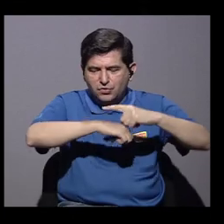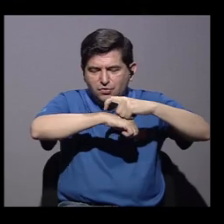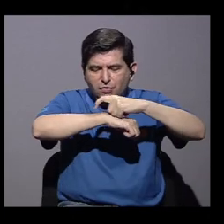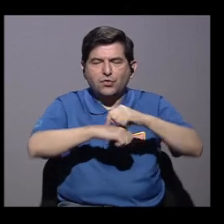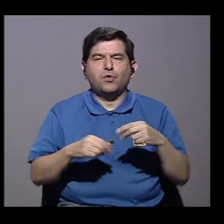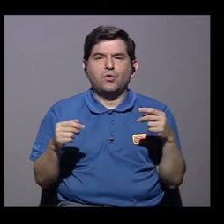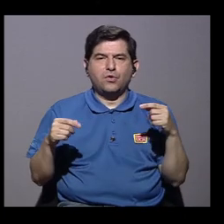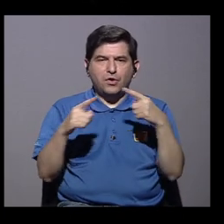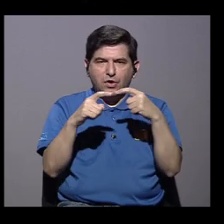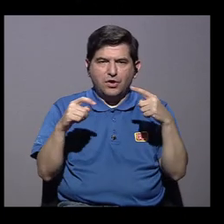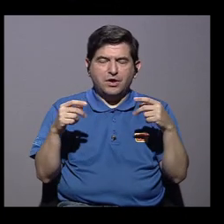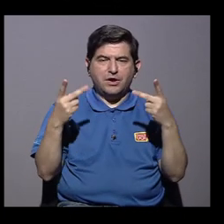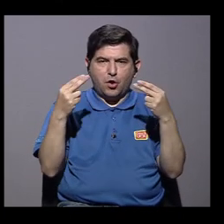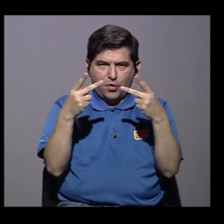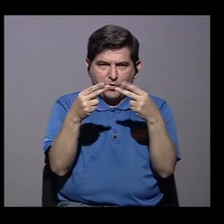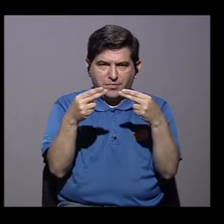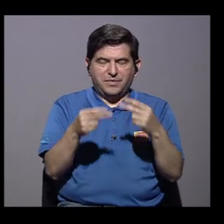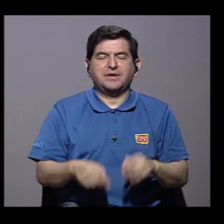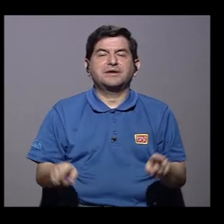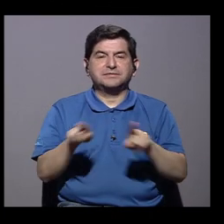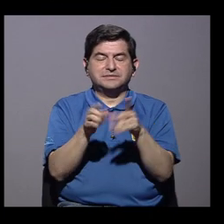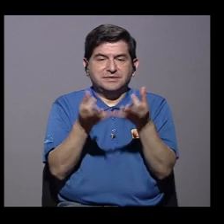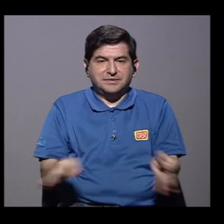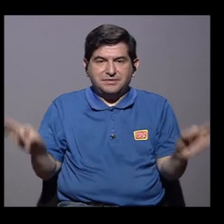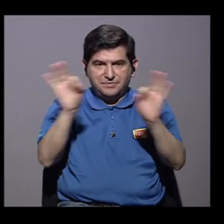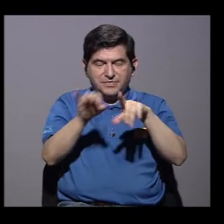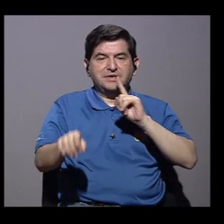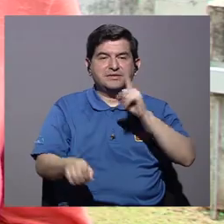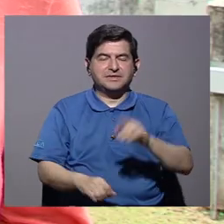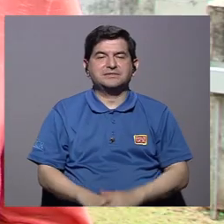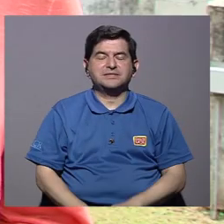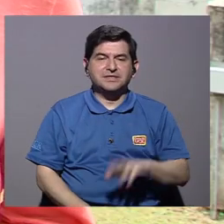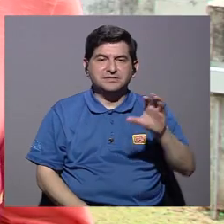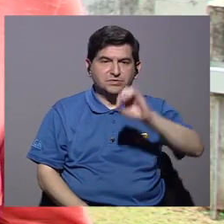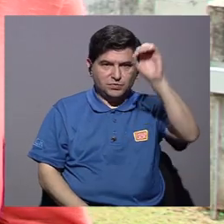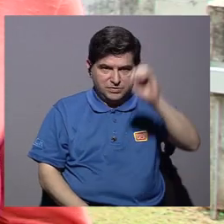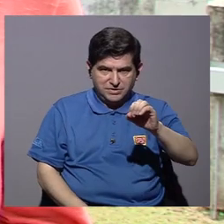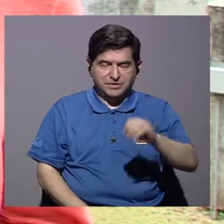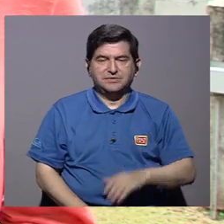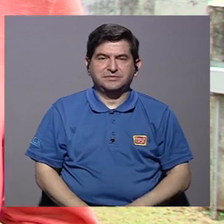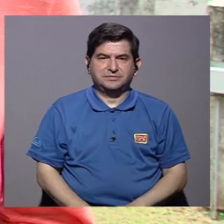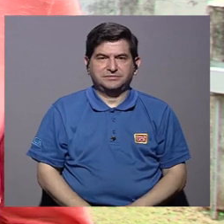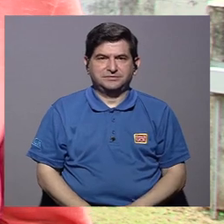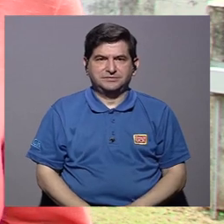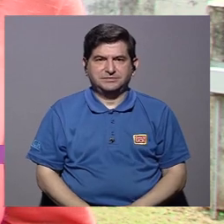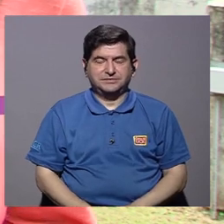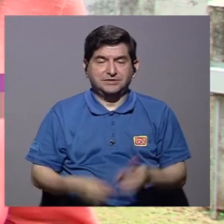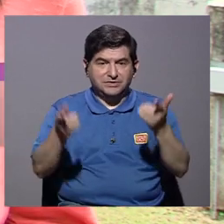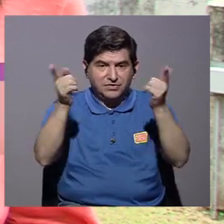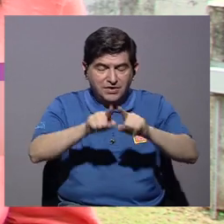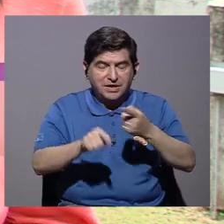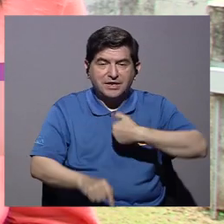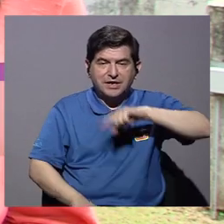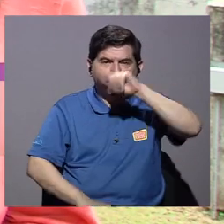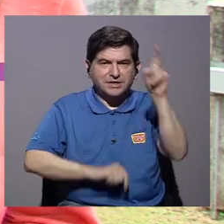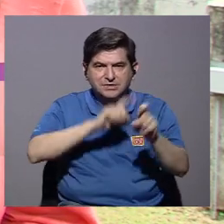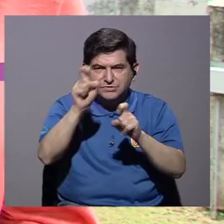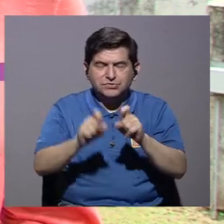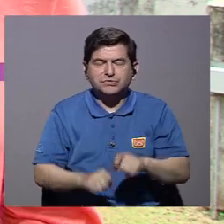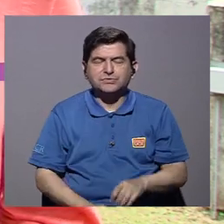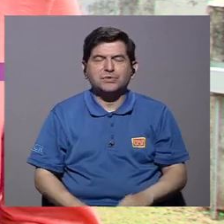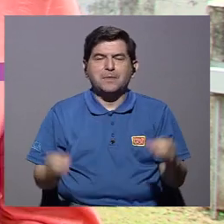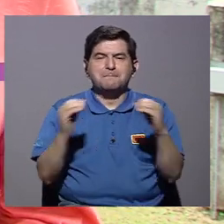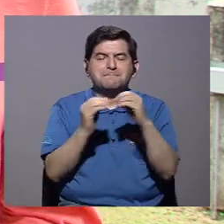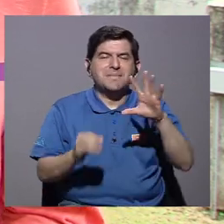altamontes, las larvas y las hormigas. En este caso sí es importante resaltar que más del 50%